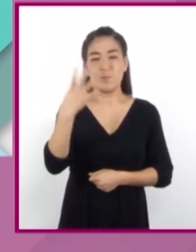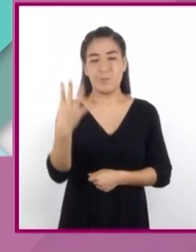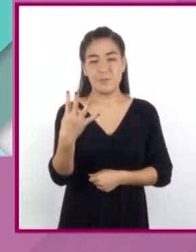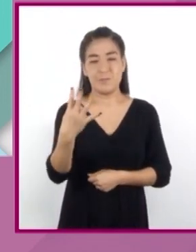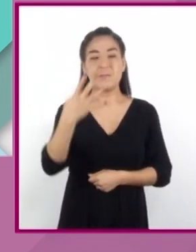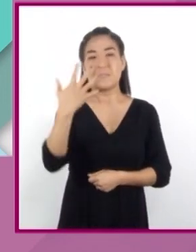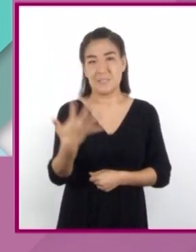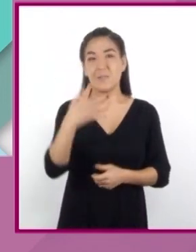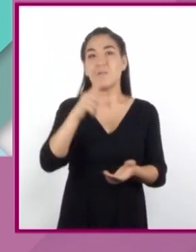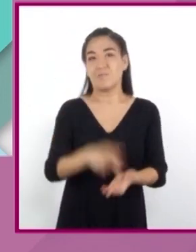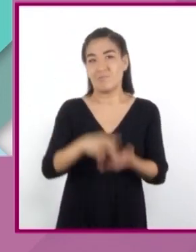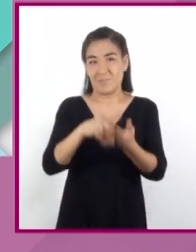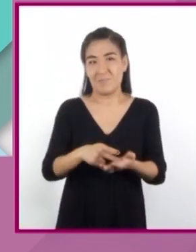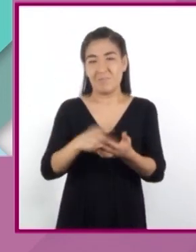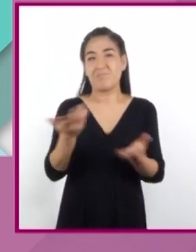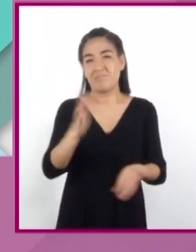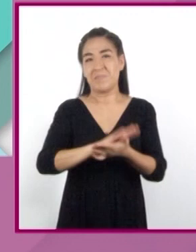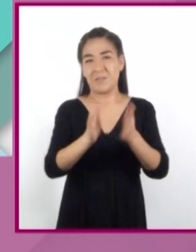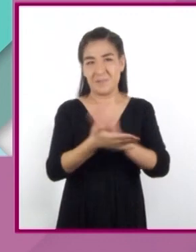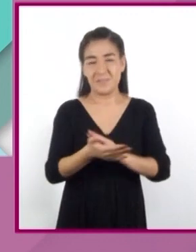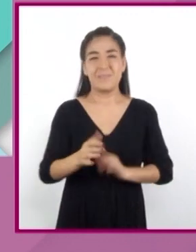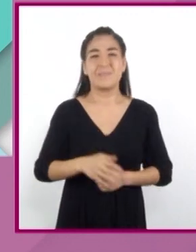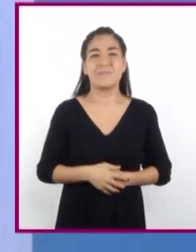y 5 kilogramos de tortillas?